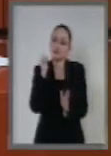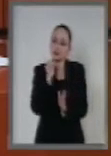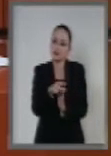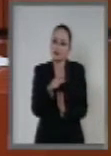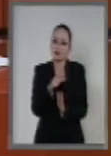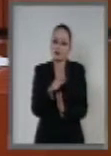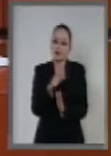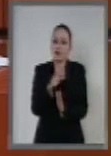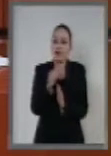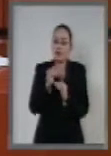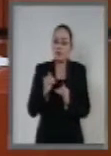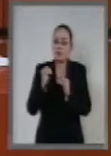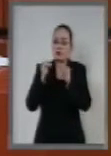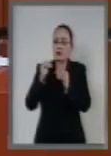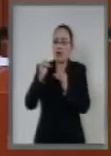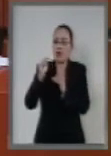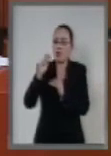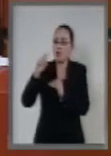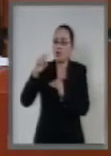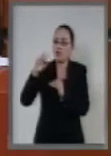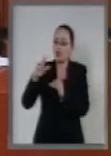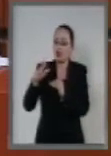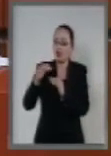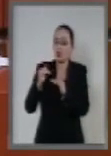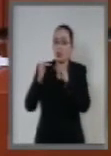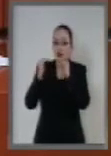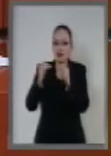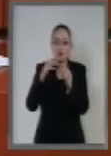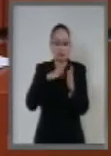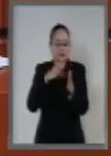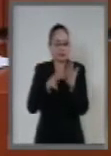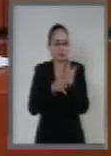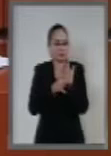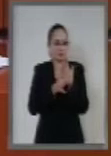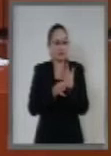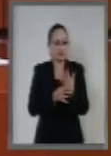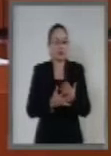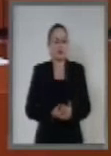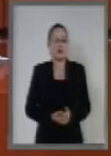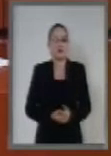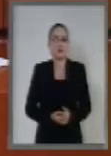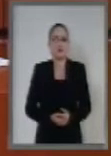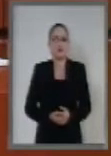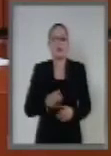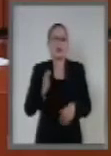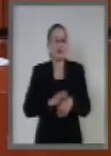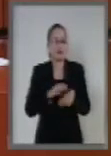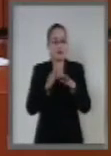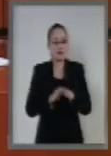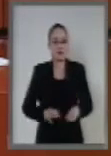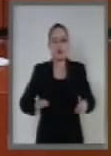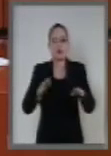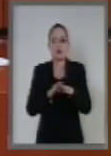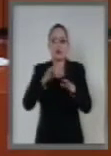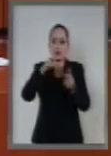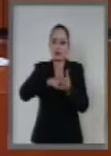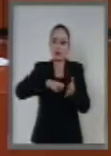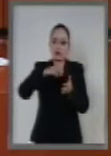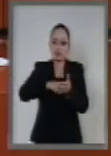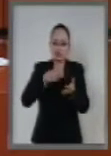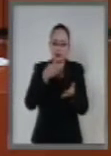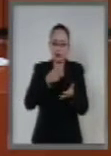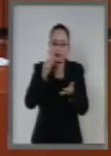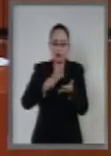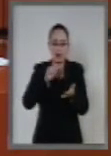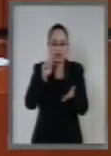Auditor Superior. Entre los aspectos más importantes que se modifica en esta ley es que